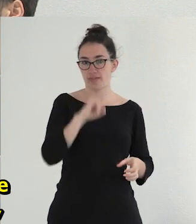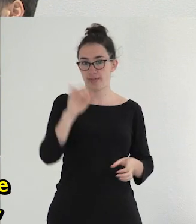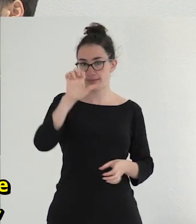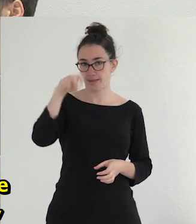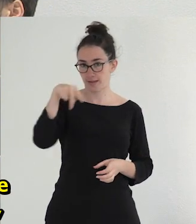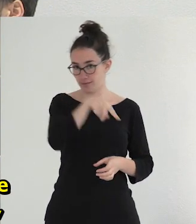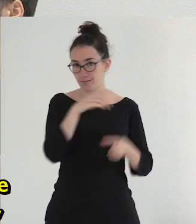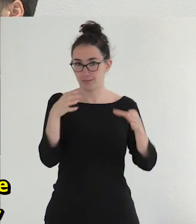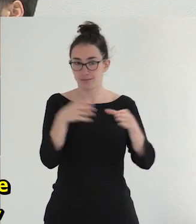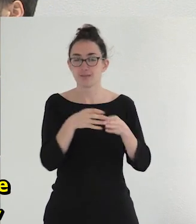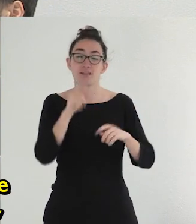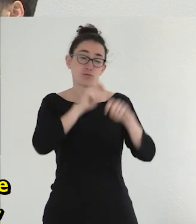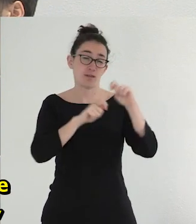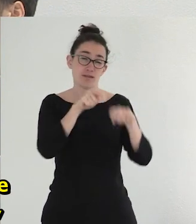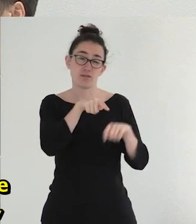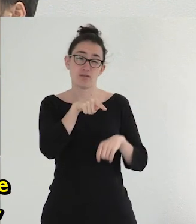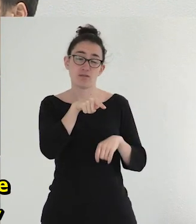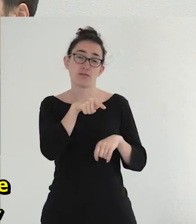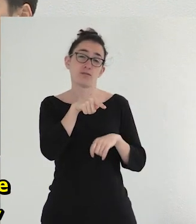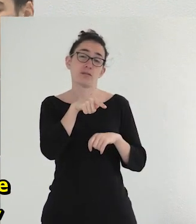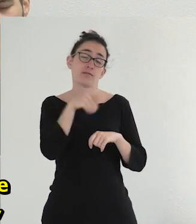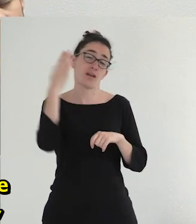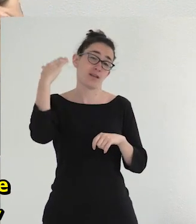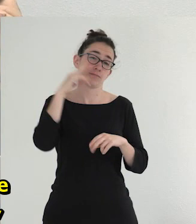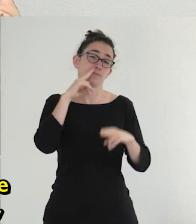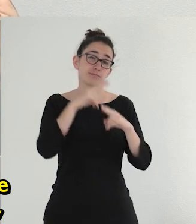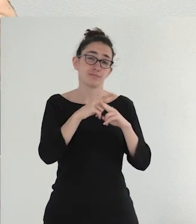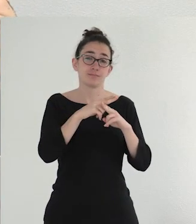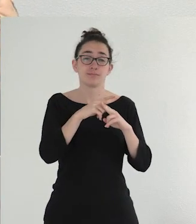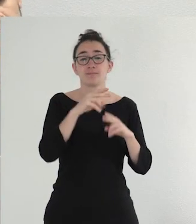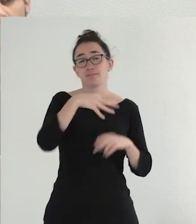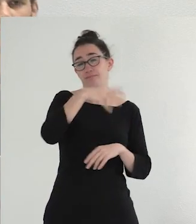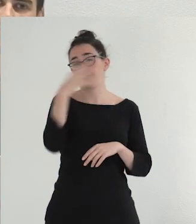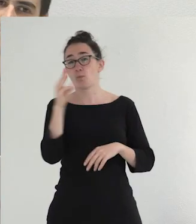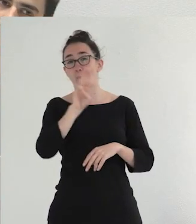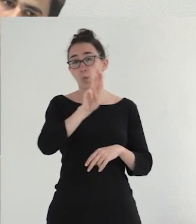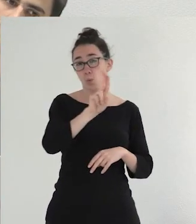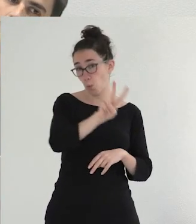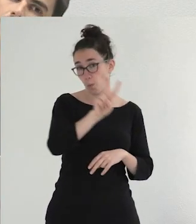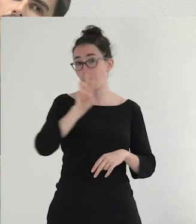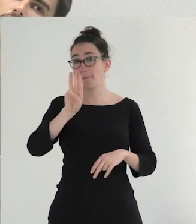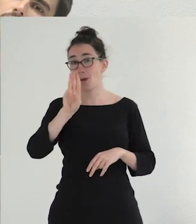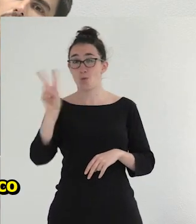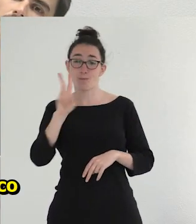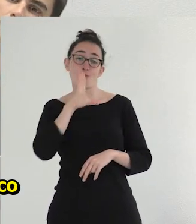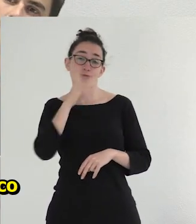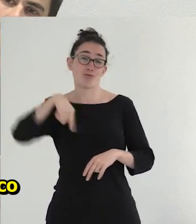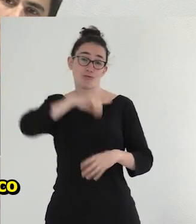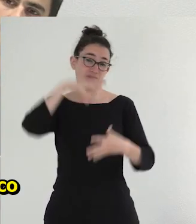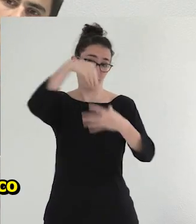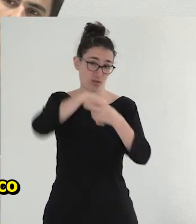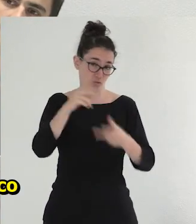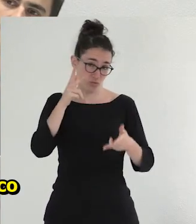que es asociación que originariamente se llamaba la Liga LGTB de la UPV porque trabajábamos dentro de la universidad hasta que